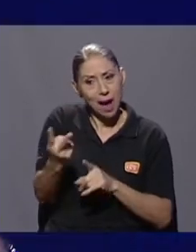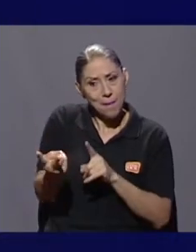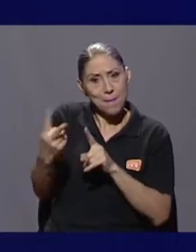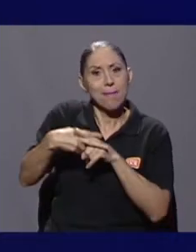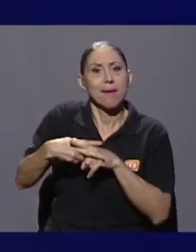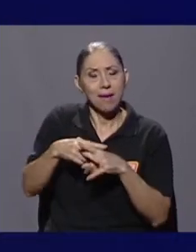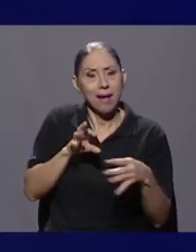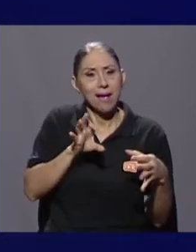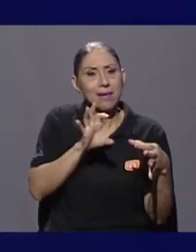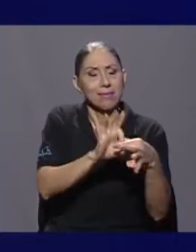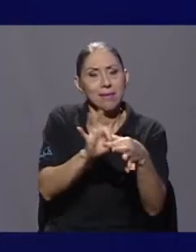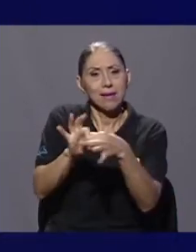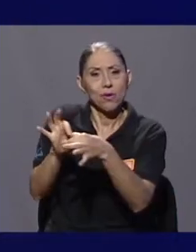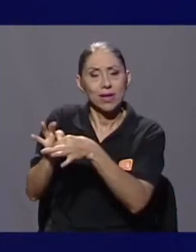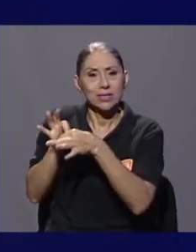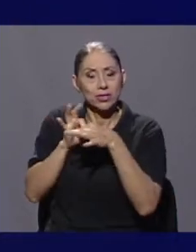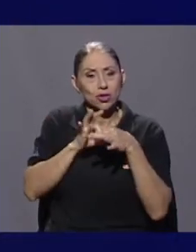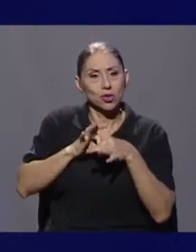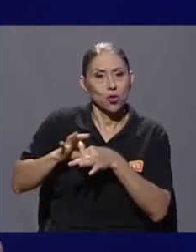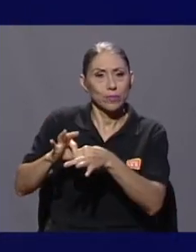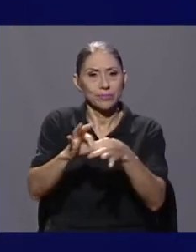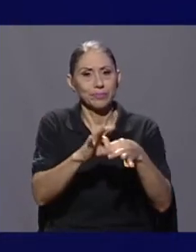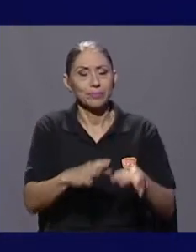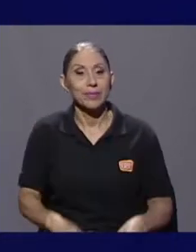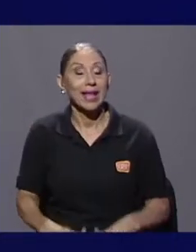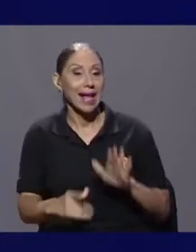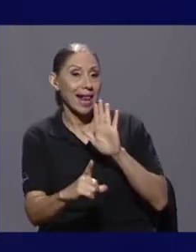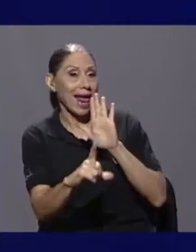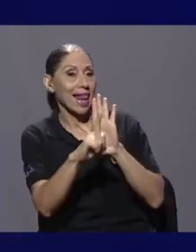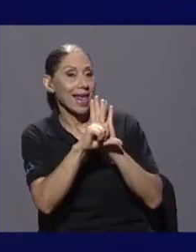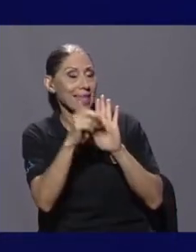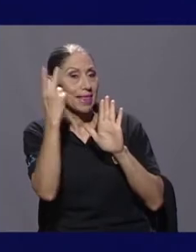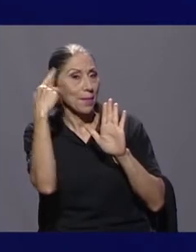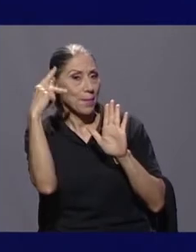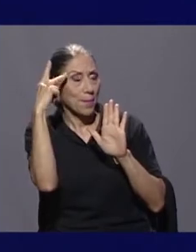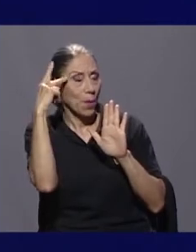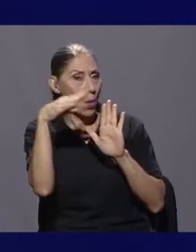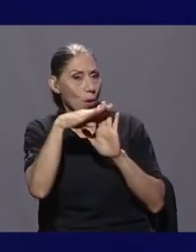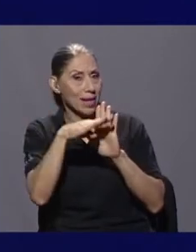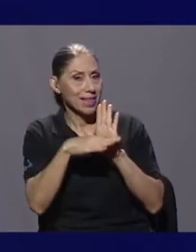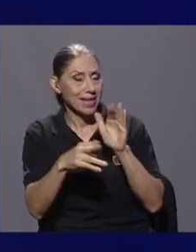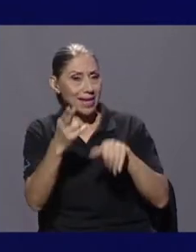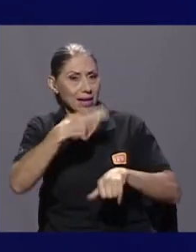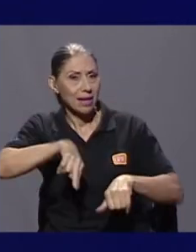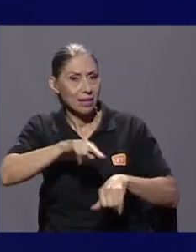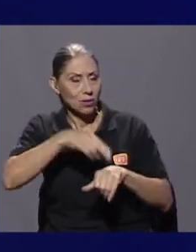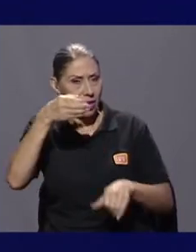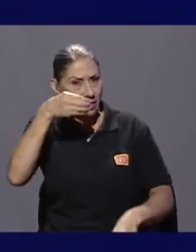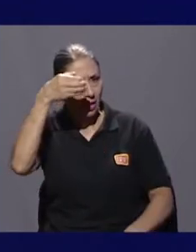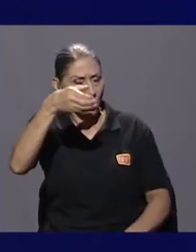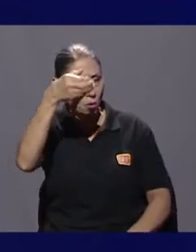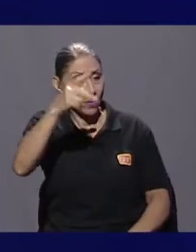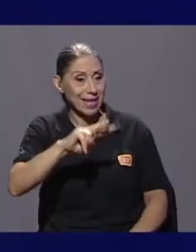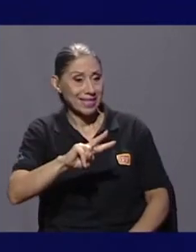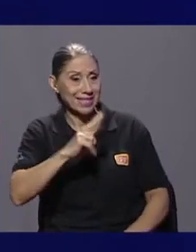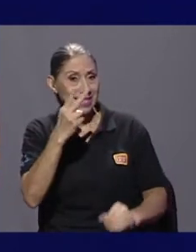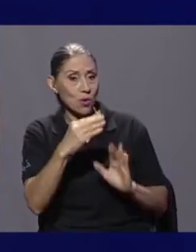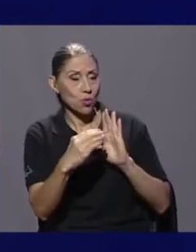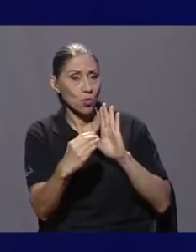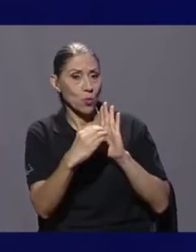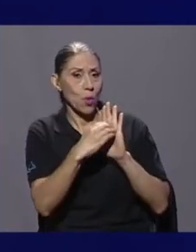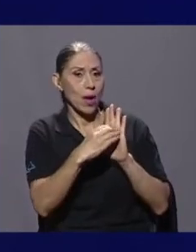El segundo eje dentro de la Ley de Política Nacional de Cultura establece la